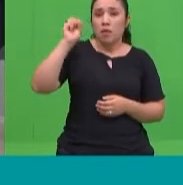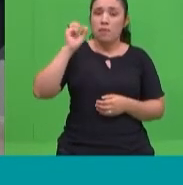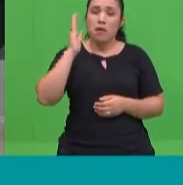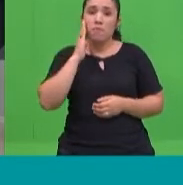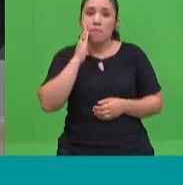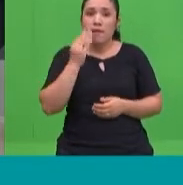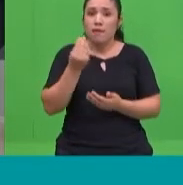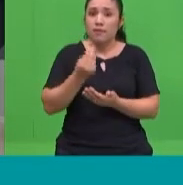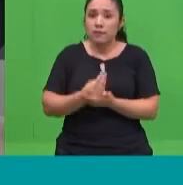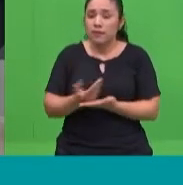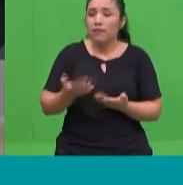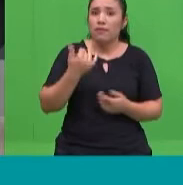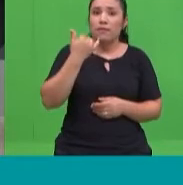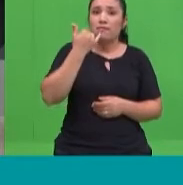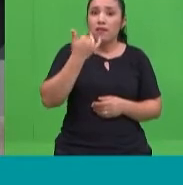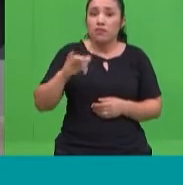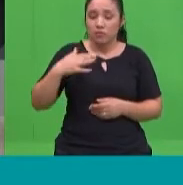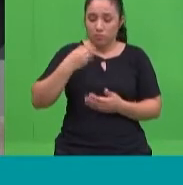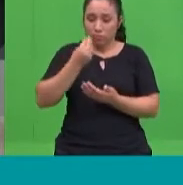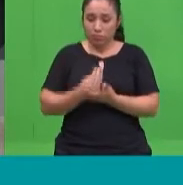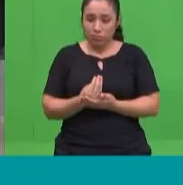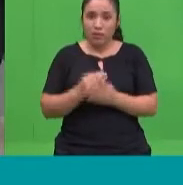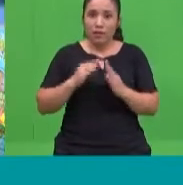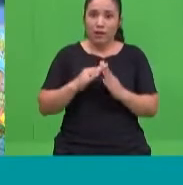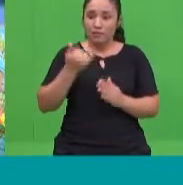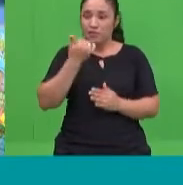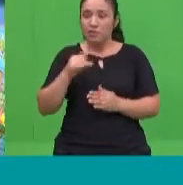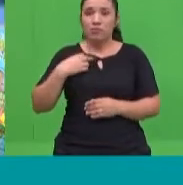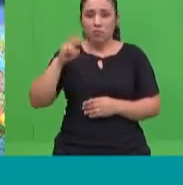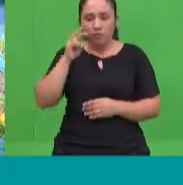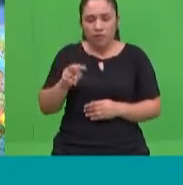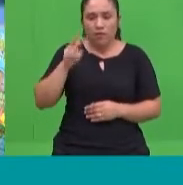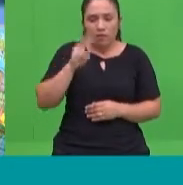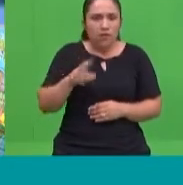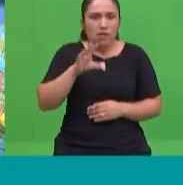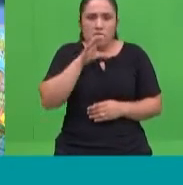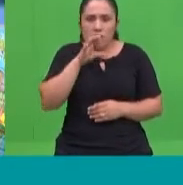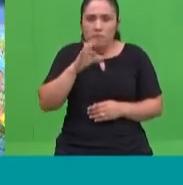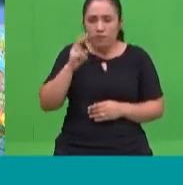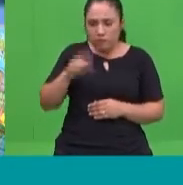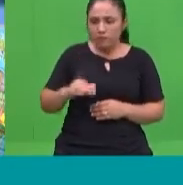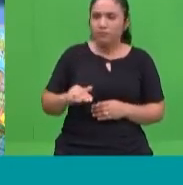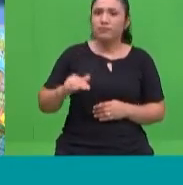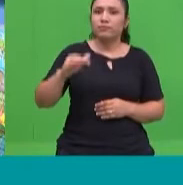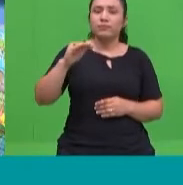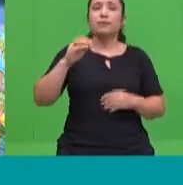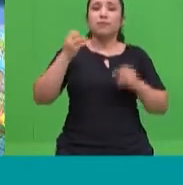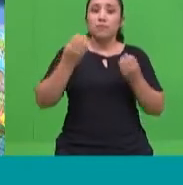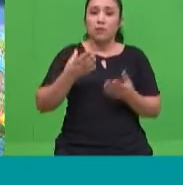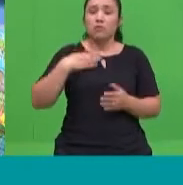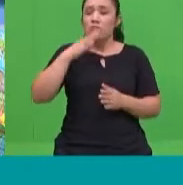de tener mucho más en cuenta ciertas recomendaciones o ciertos puntos para poder realmente